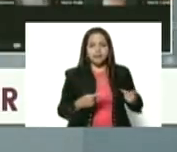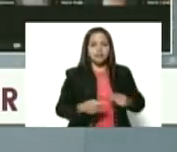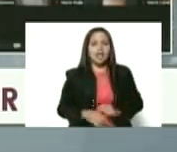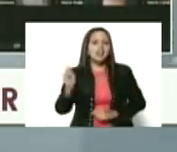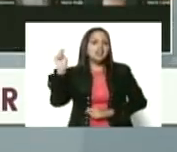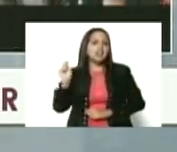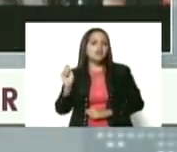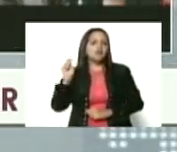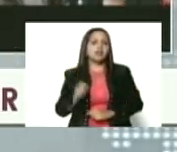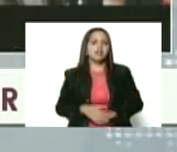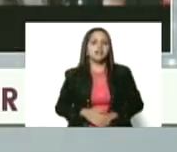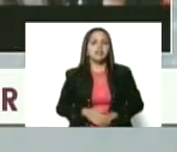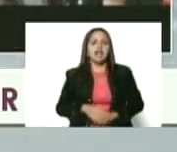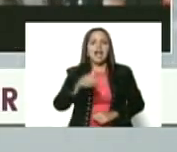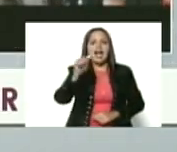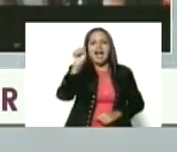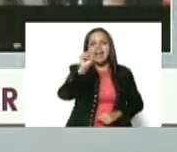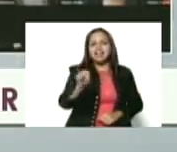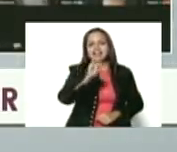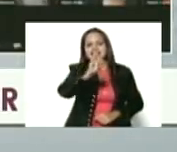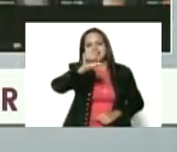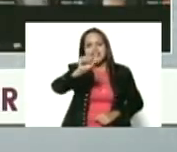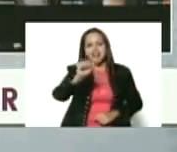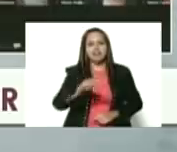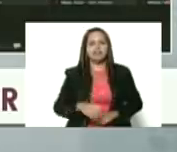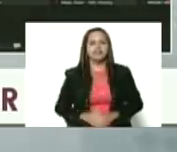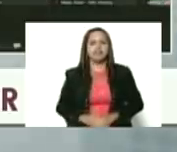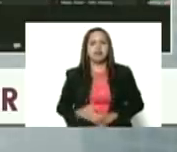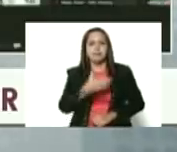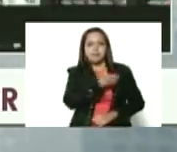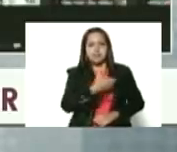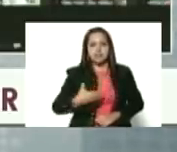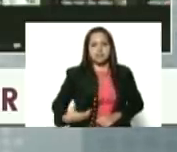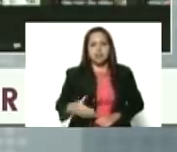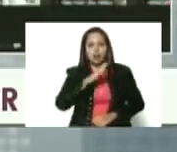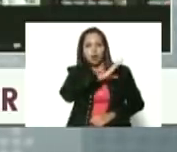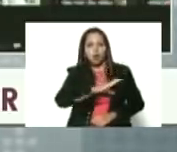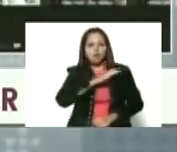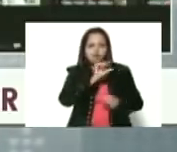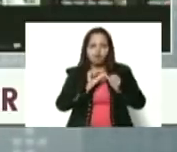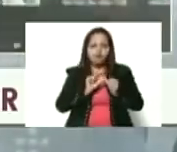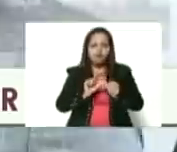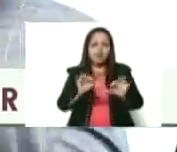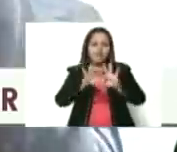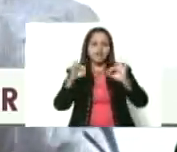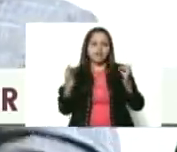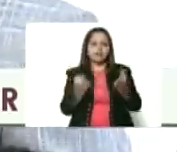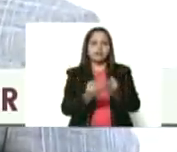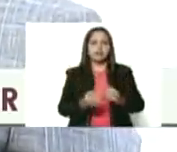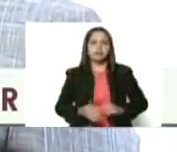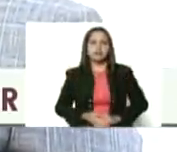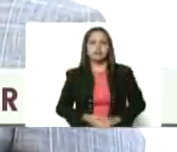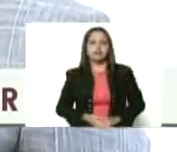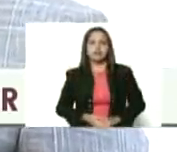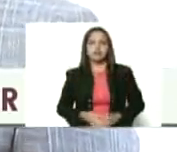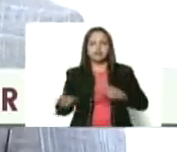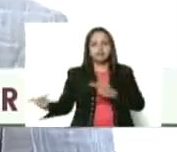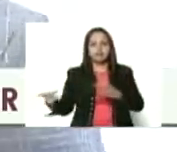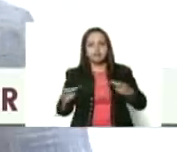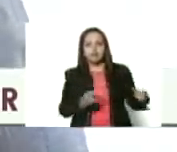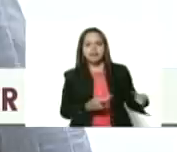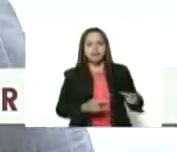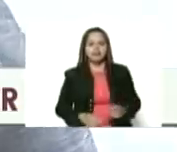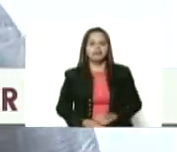diputada Asia Villegas Polhat, presidente de la Comisión Permanente de Familia, Asia. Bienvenida,